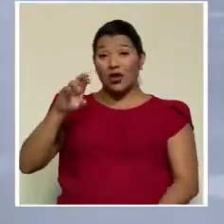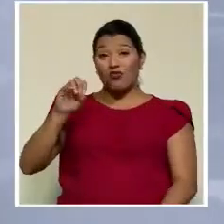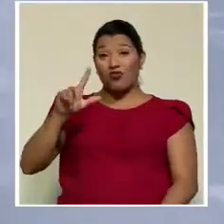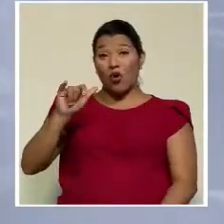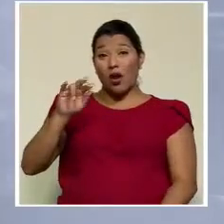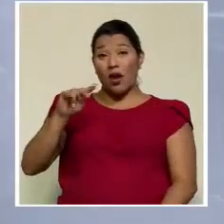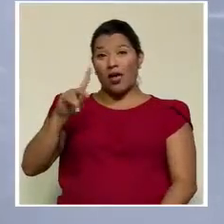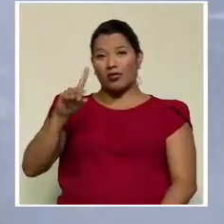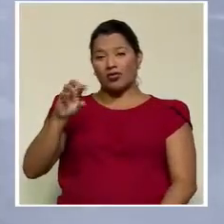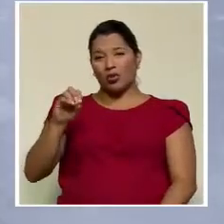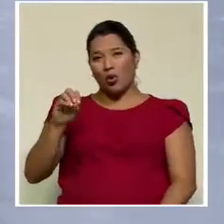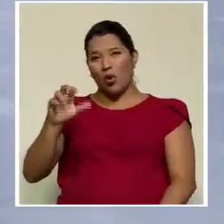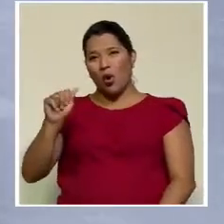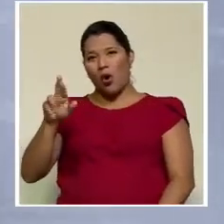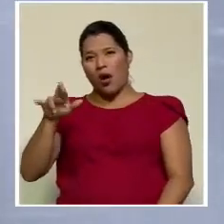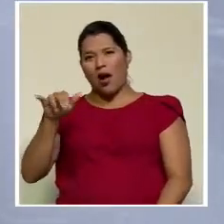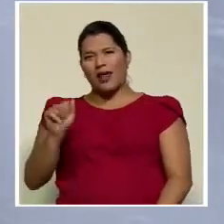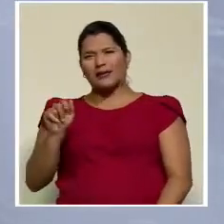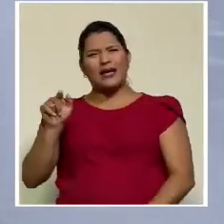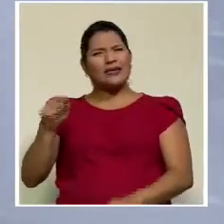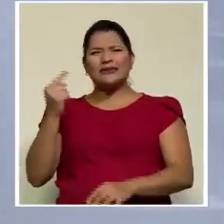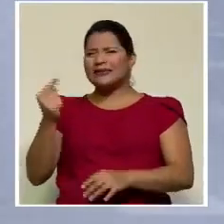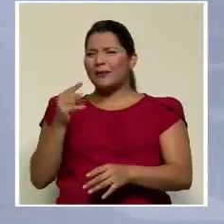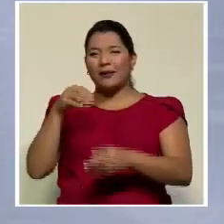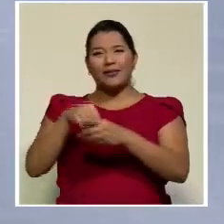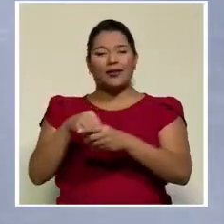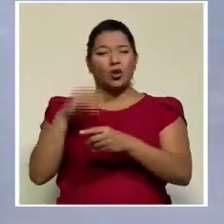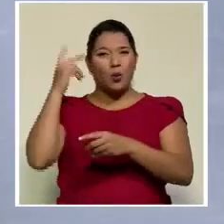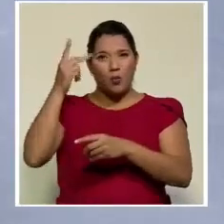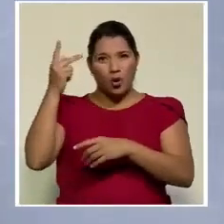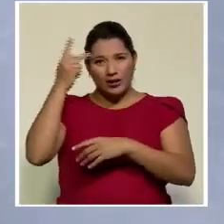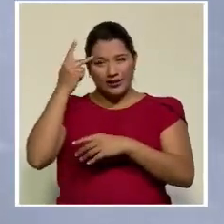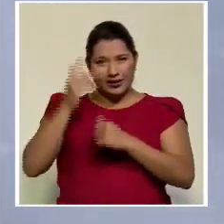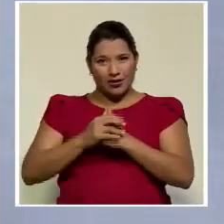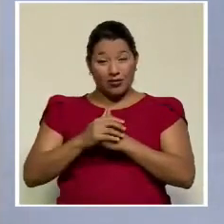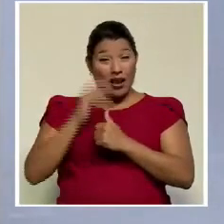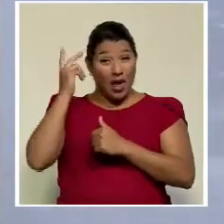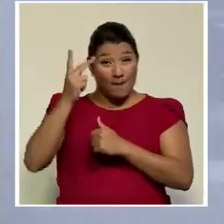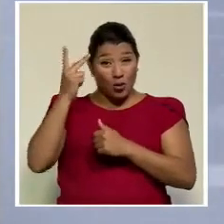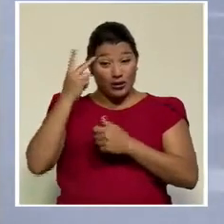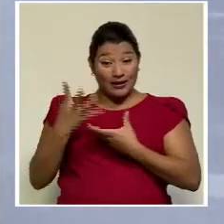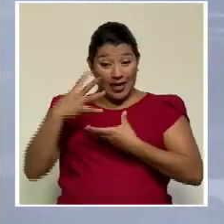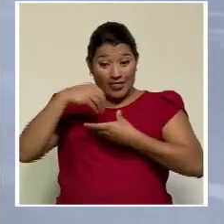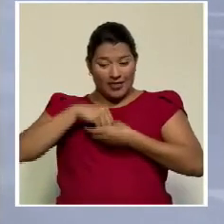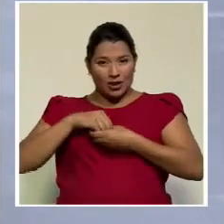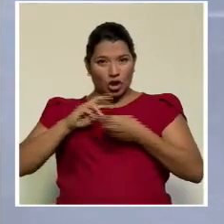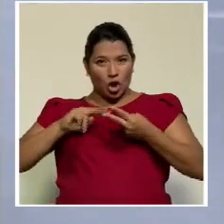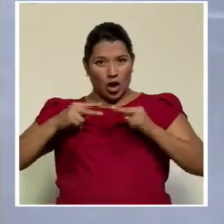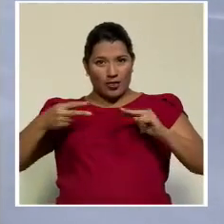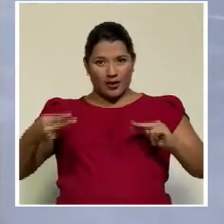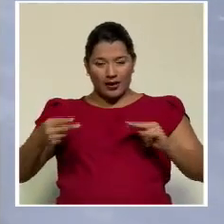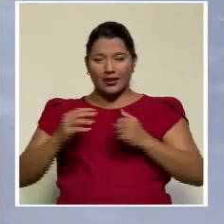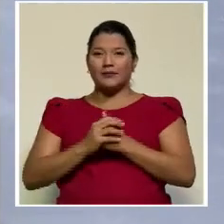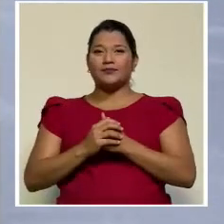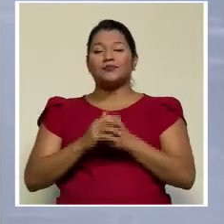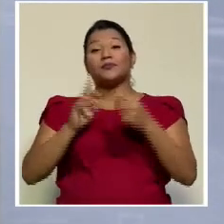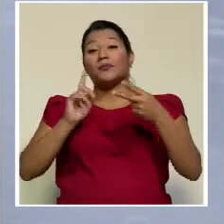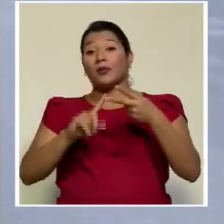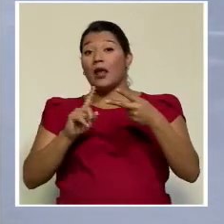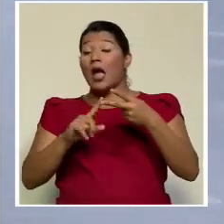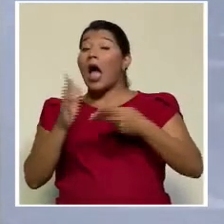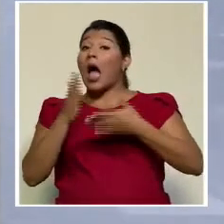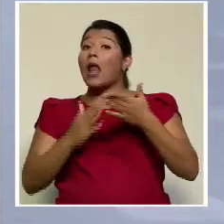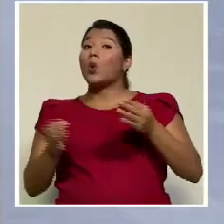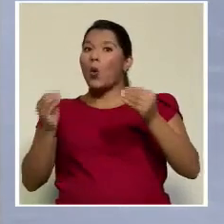es que ha estado en política desde siempre. La política es parte de su ADN. La otra impronta que ha